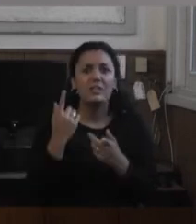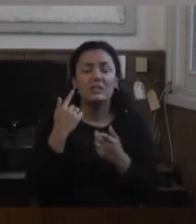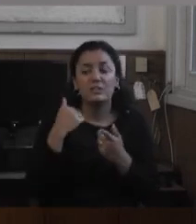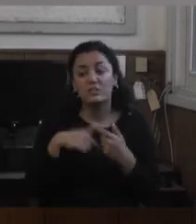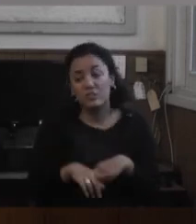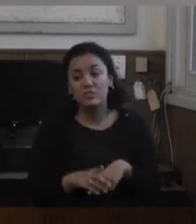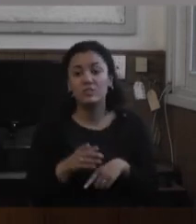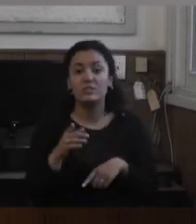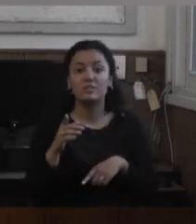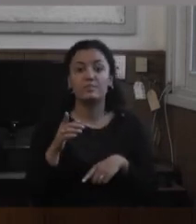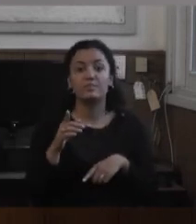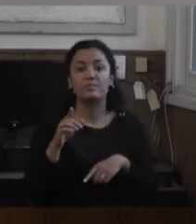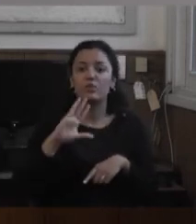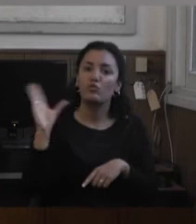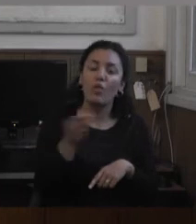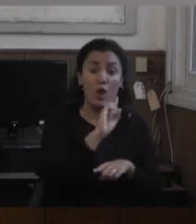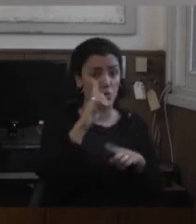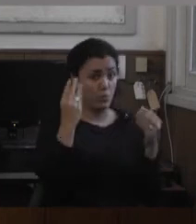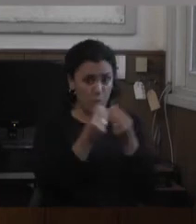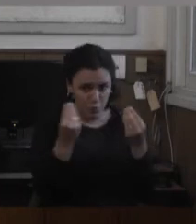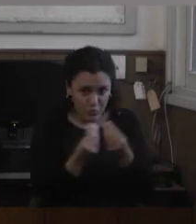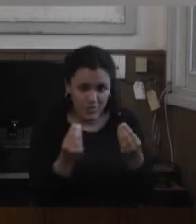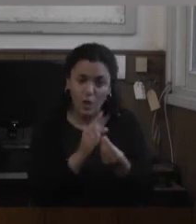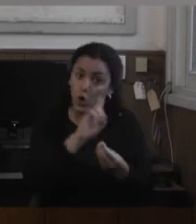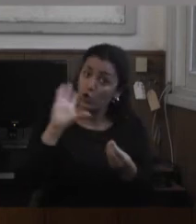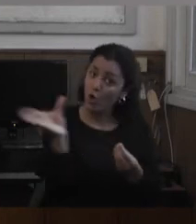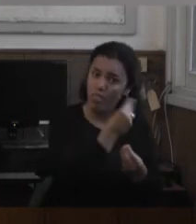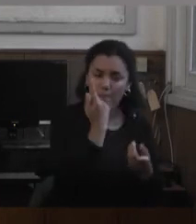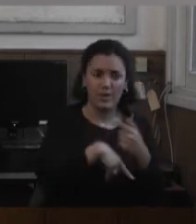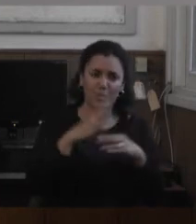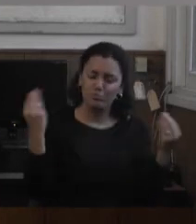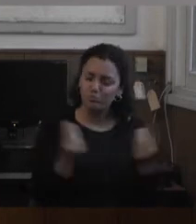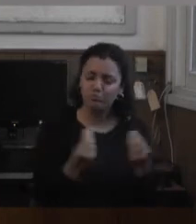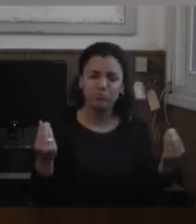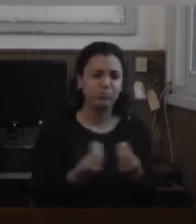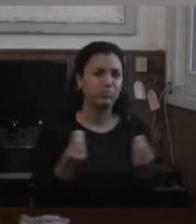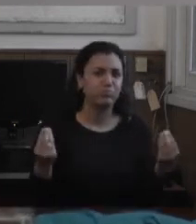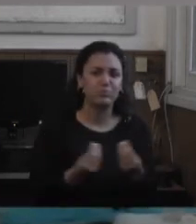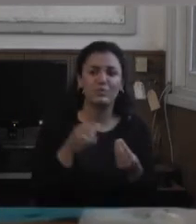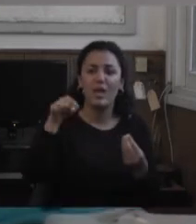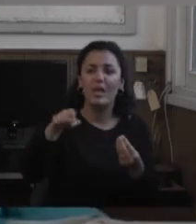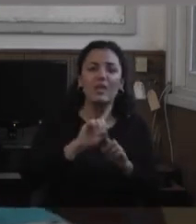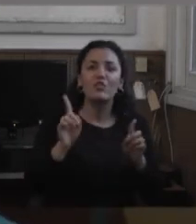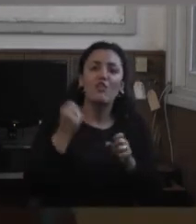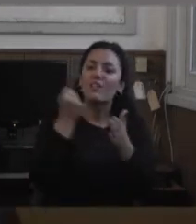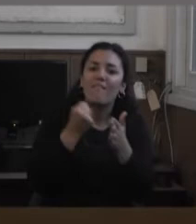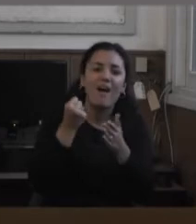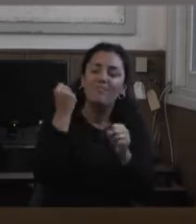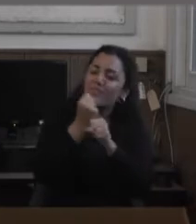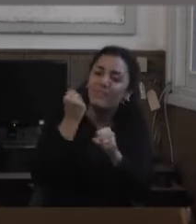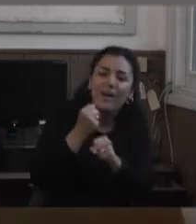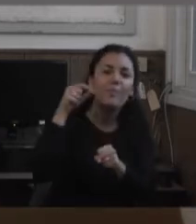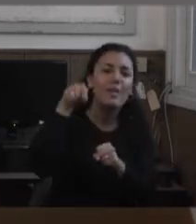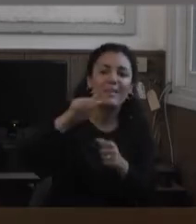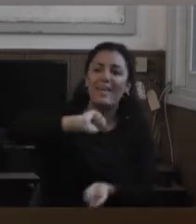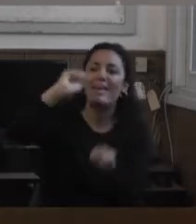muchas no quiere decir todas pero los que están en el mayor grado de vulnerabilidad no hacemos que cambien ese estatus social esa posibilidad